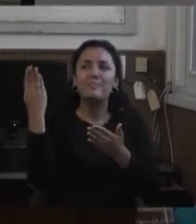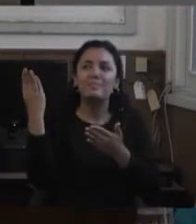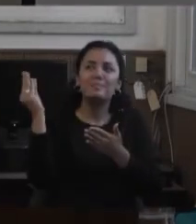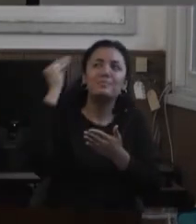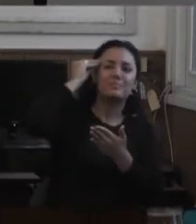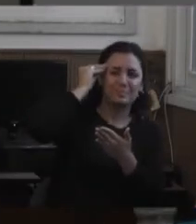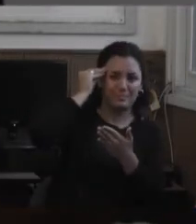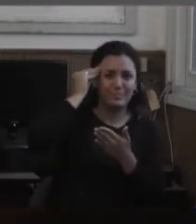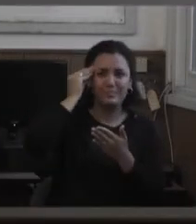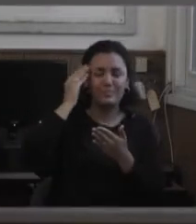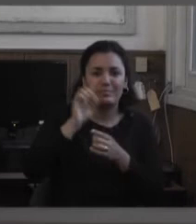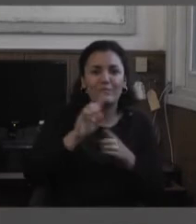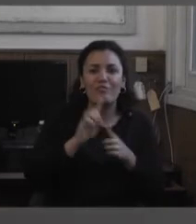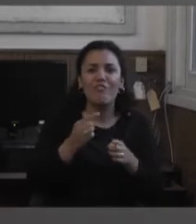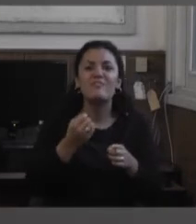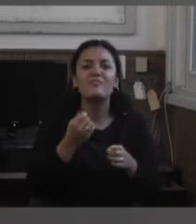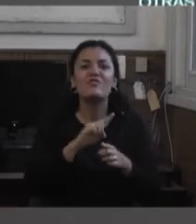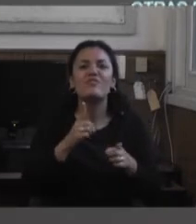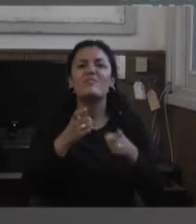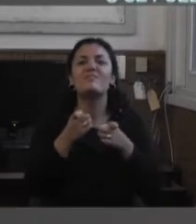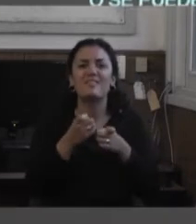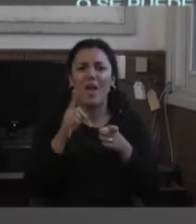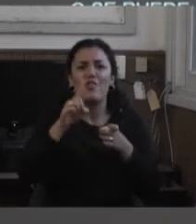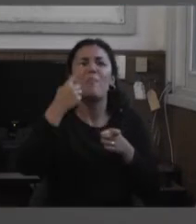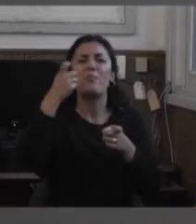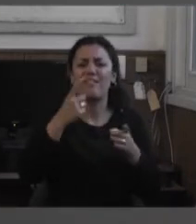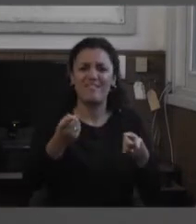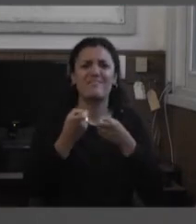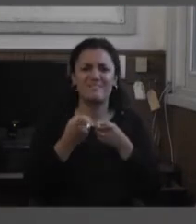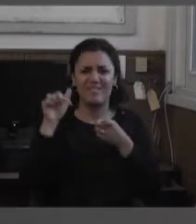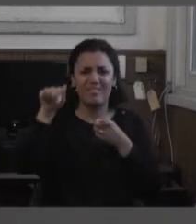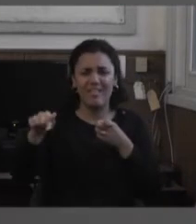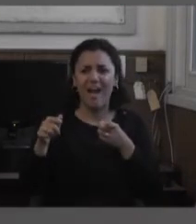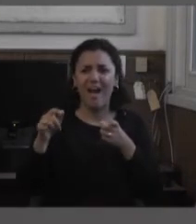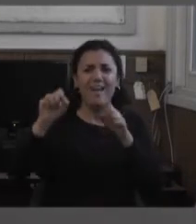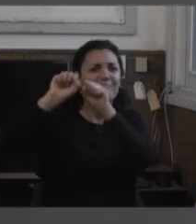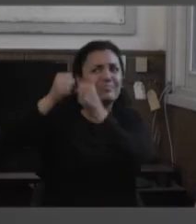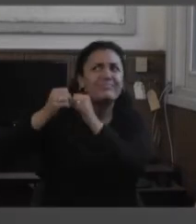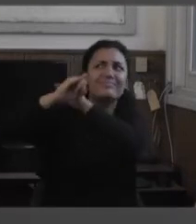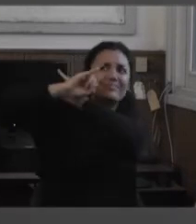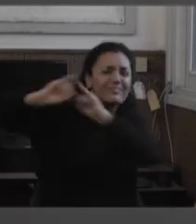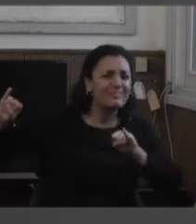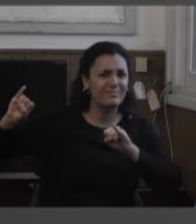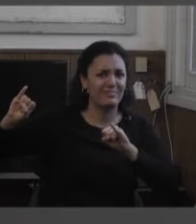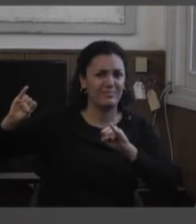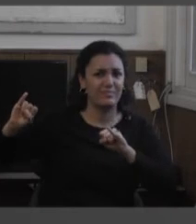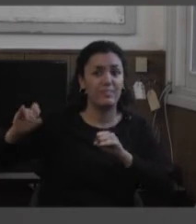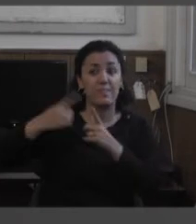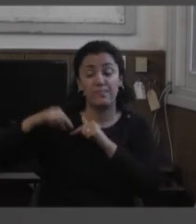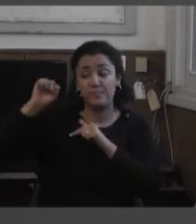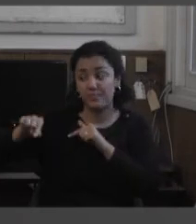romper es que hay un imaginario que tiene que ver con el dibujo del hombre de Vitubrio de Da Vinci que en realidad es una suma de estadísticas